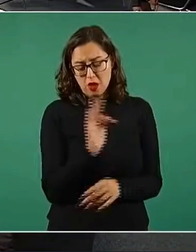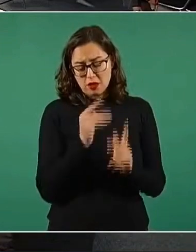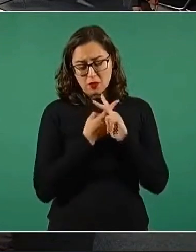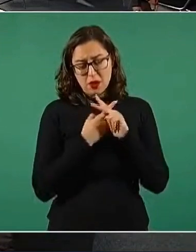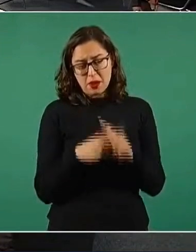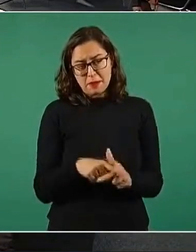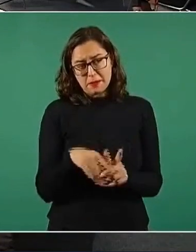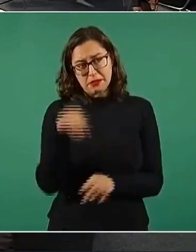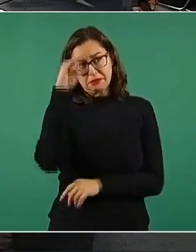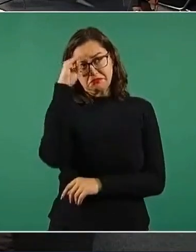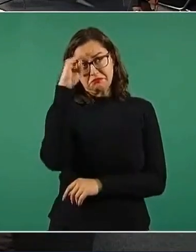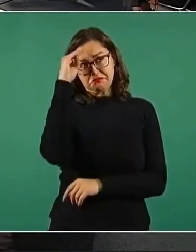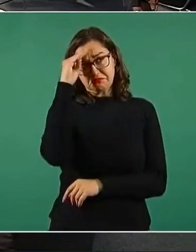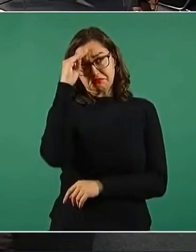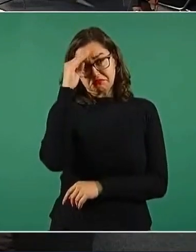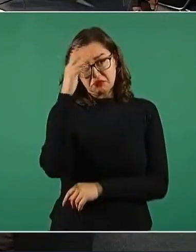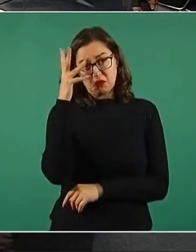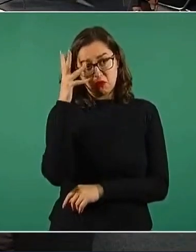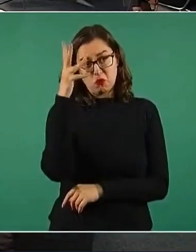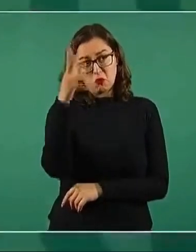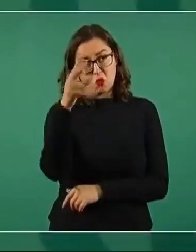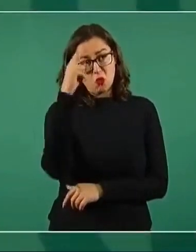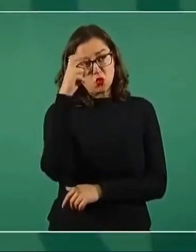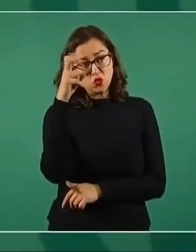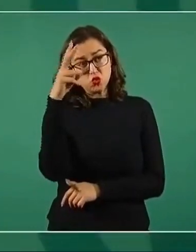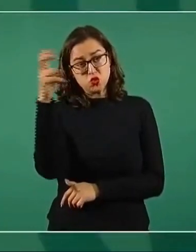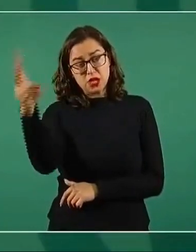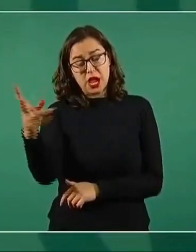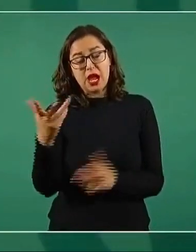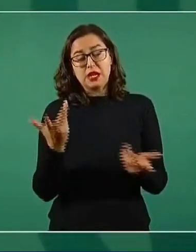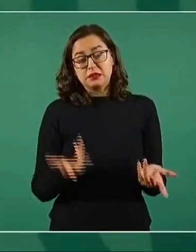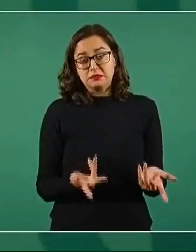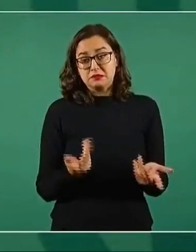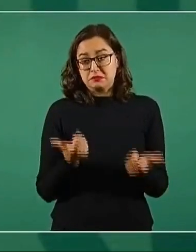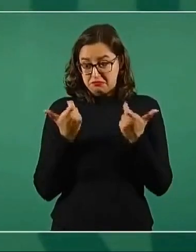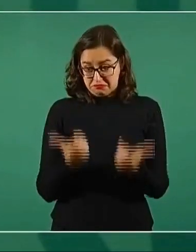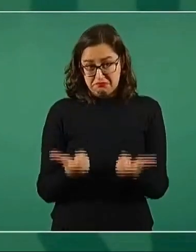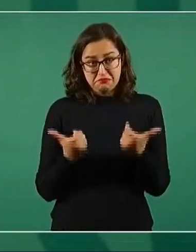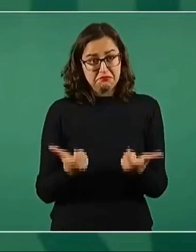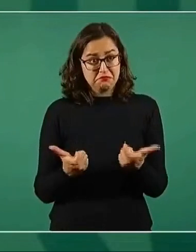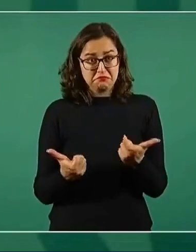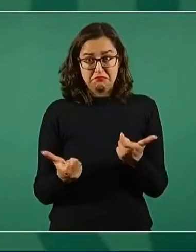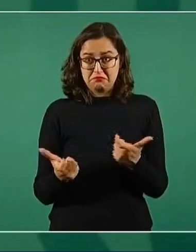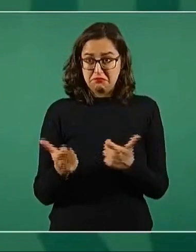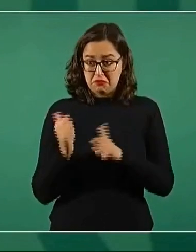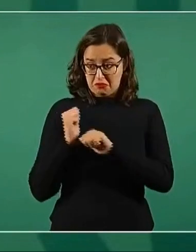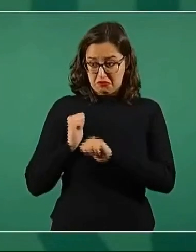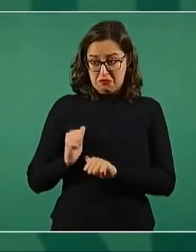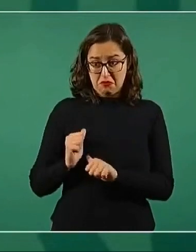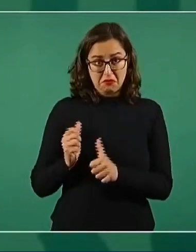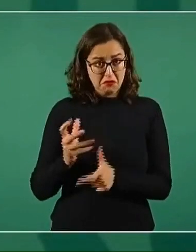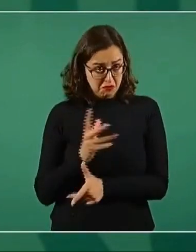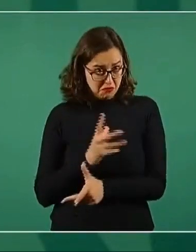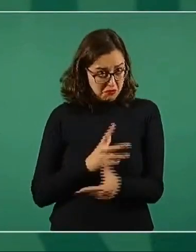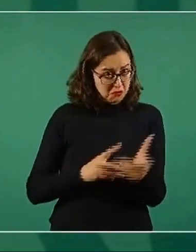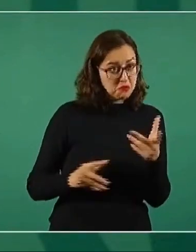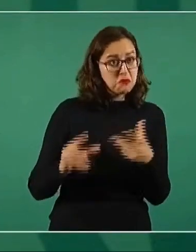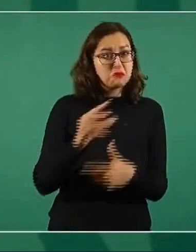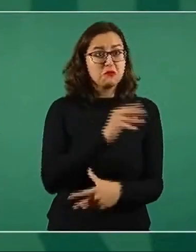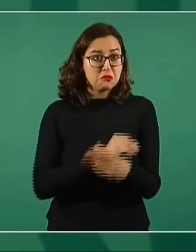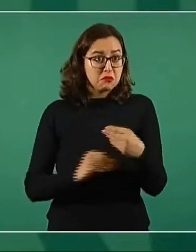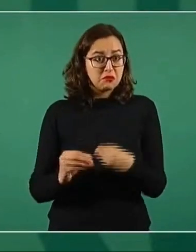una potencia económica? Es ya una potencia económica, sobre todo porque